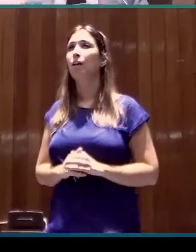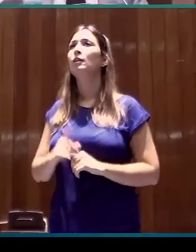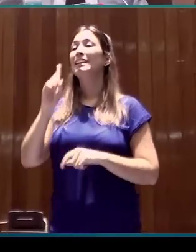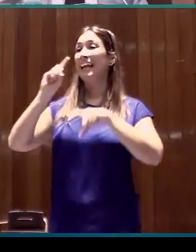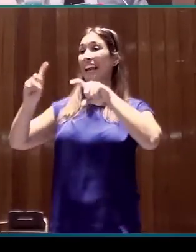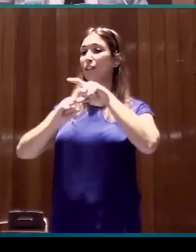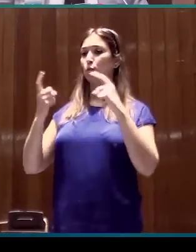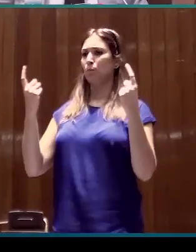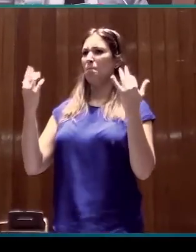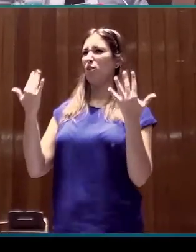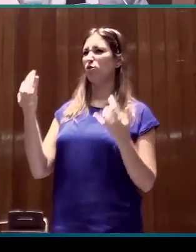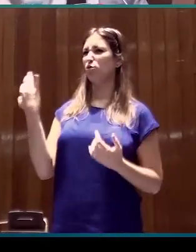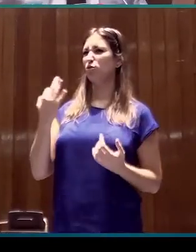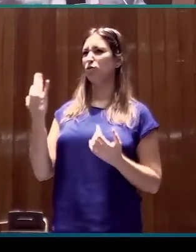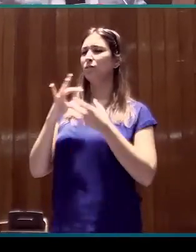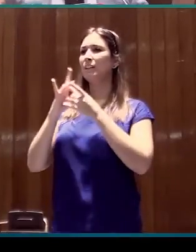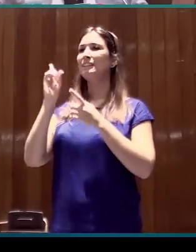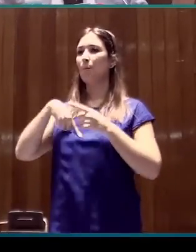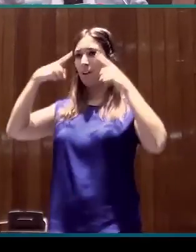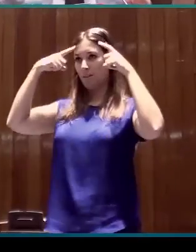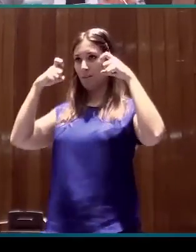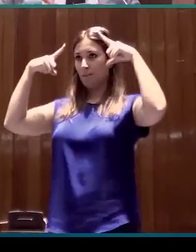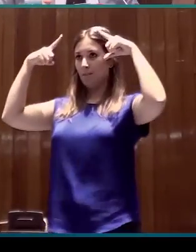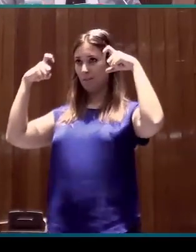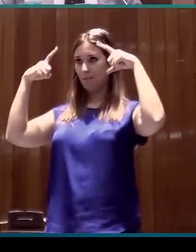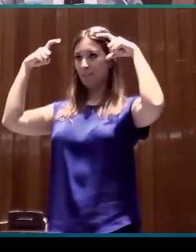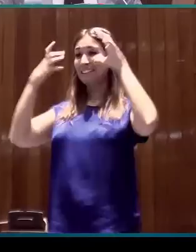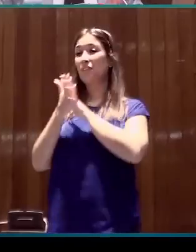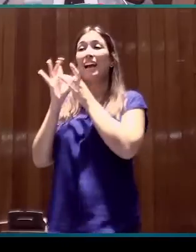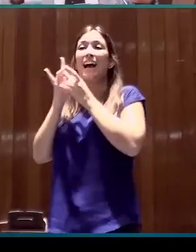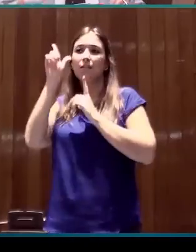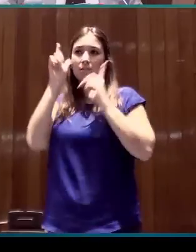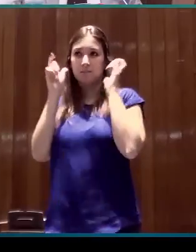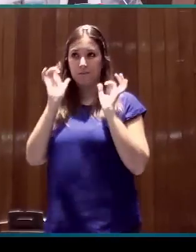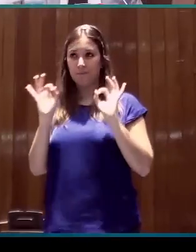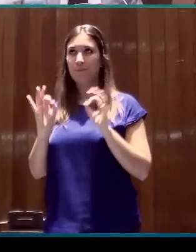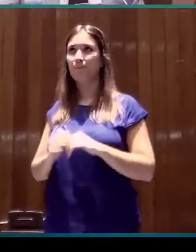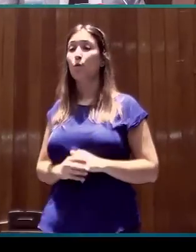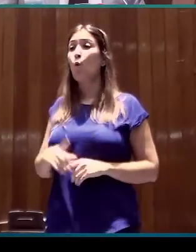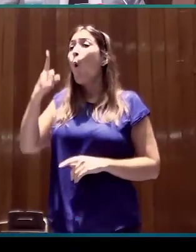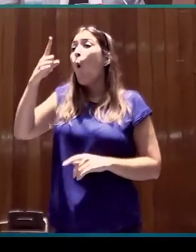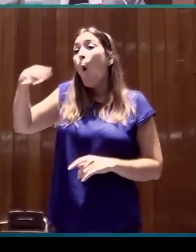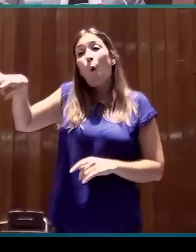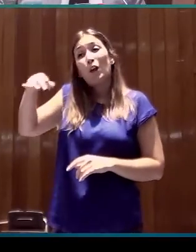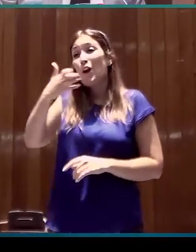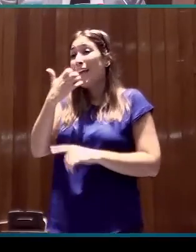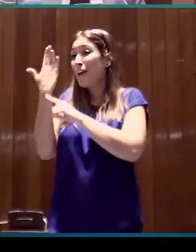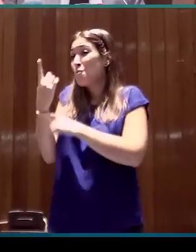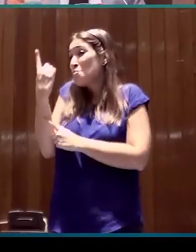rasgos no manuales, la elevación de las cejas. Y les voy a mostrar un único ejemplo para